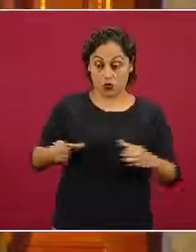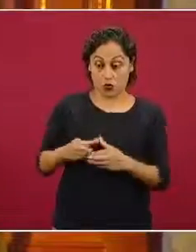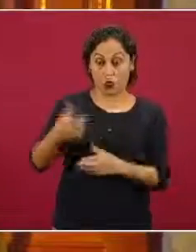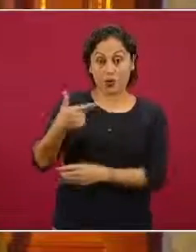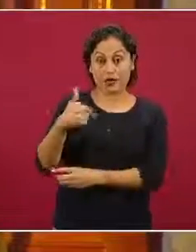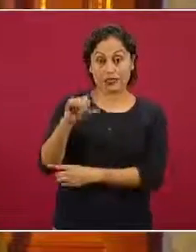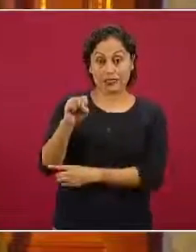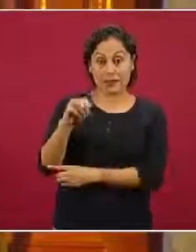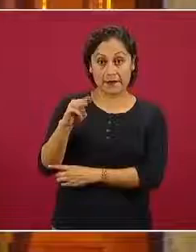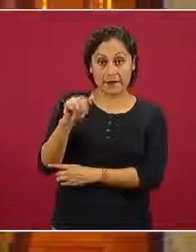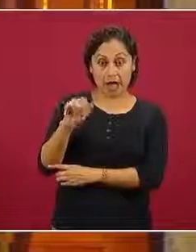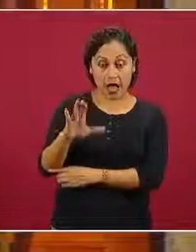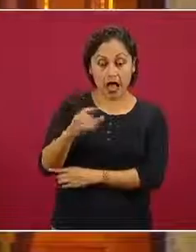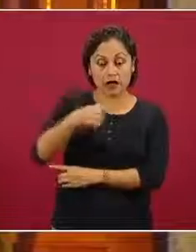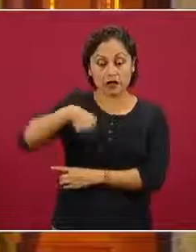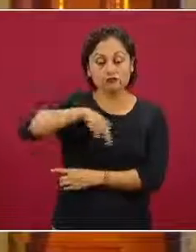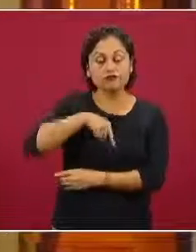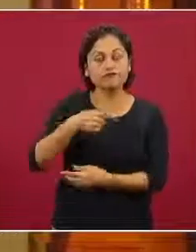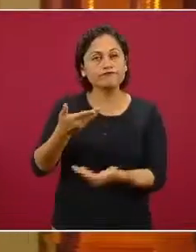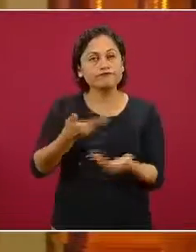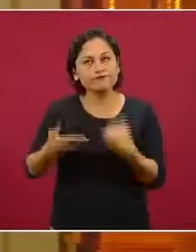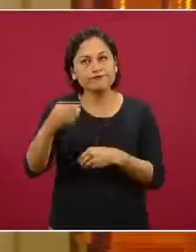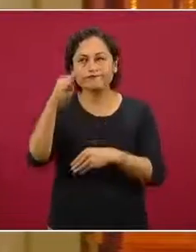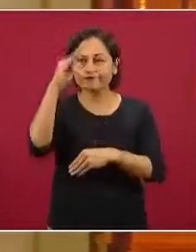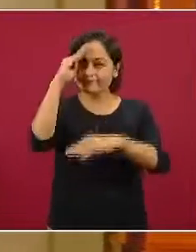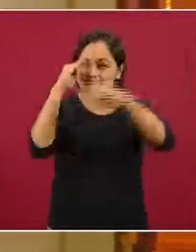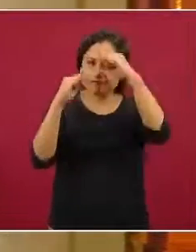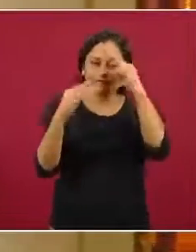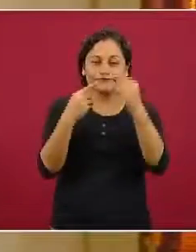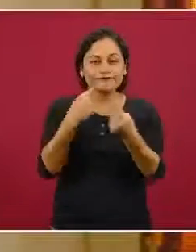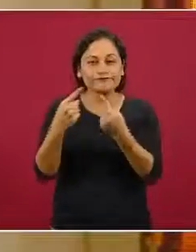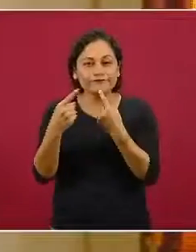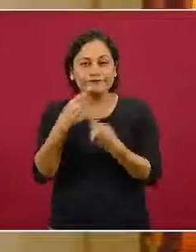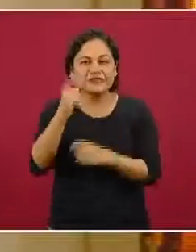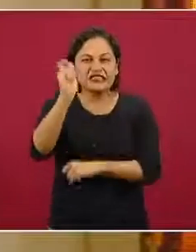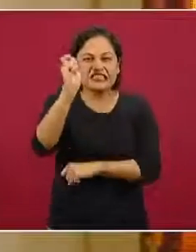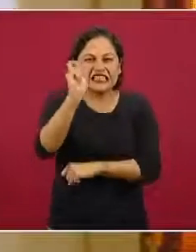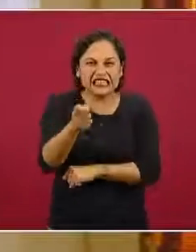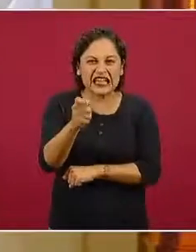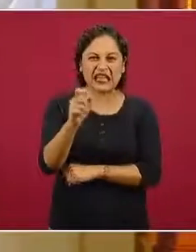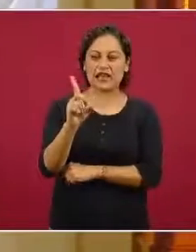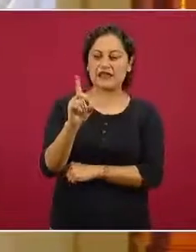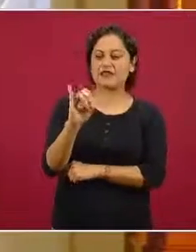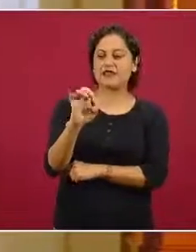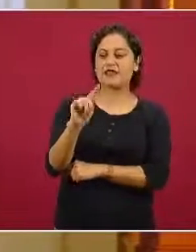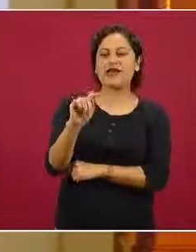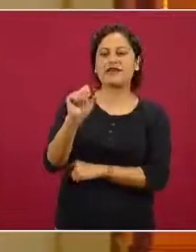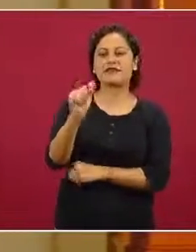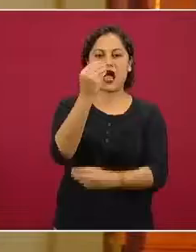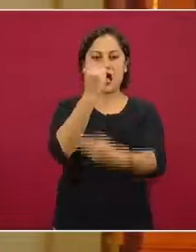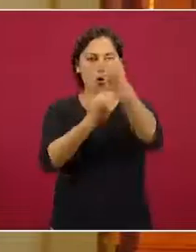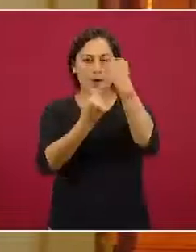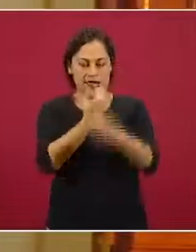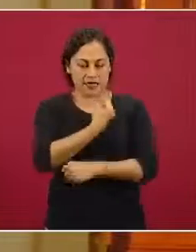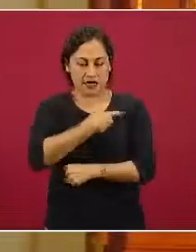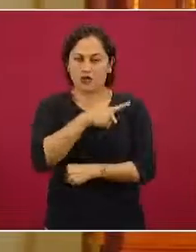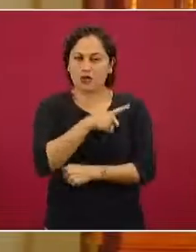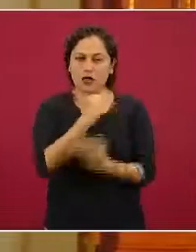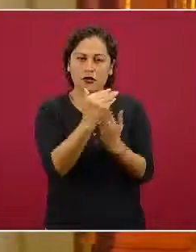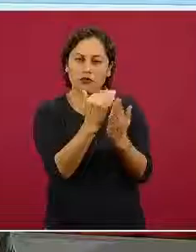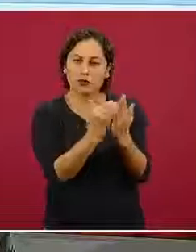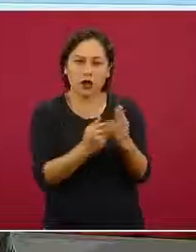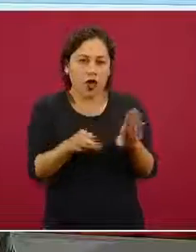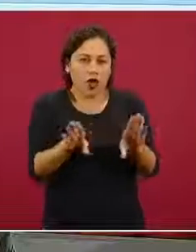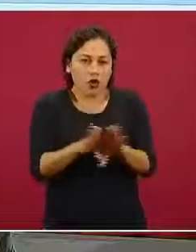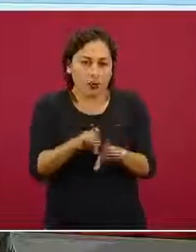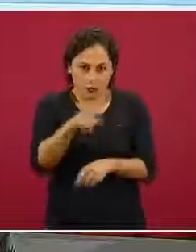definir qué es una dieta saludable. Y ahorita, desde el punto de vista normativo, tenemos una norma que es